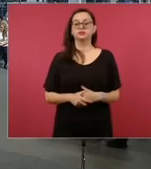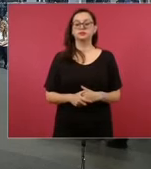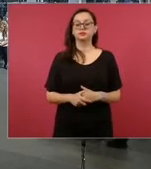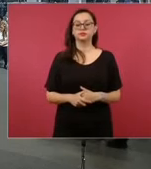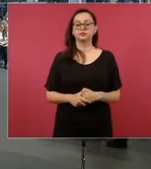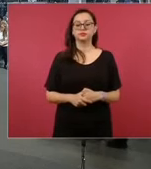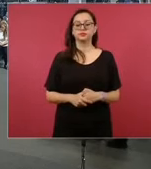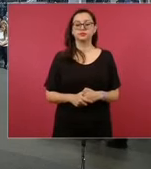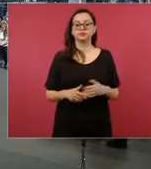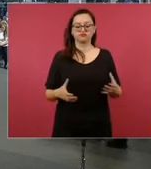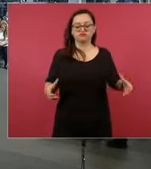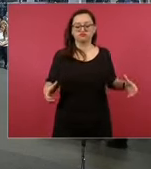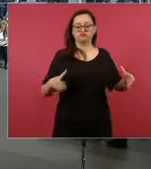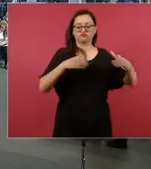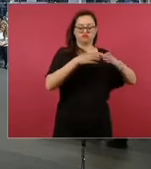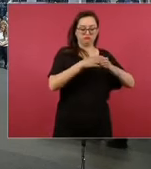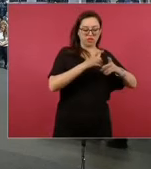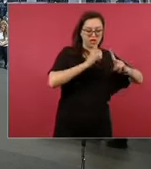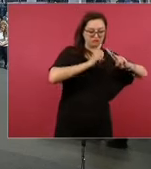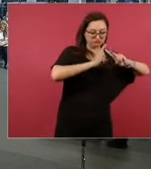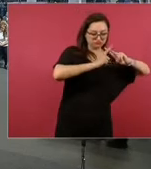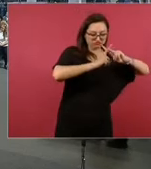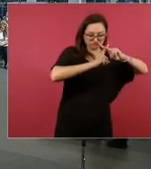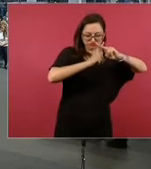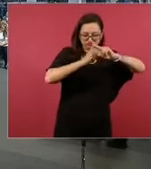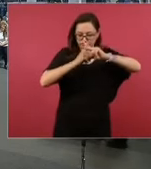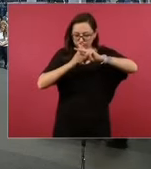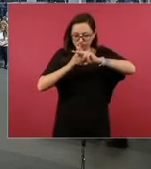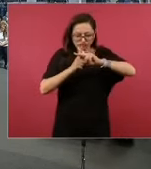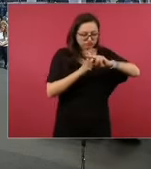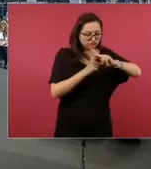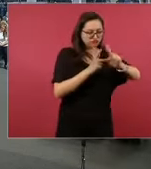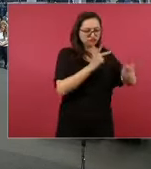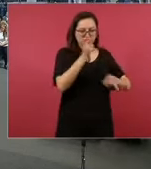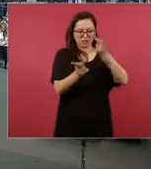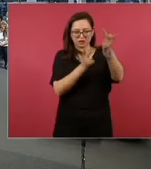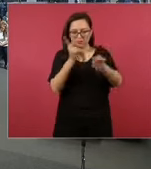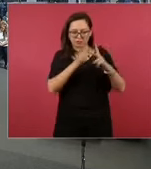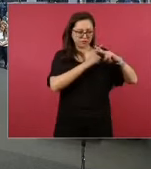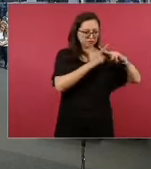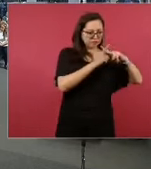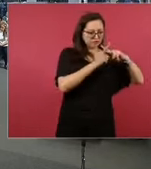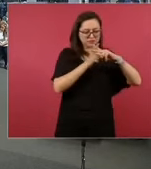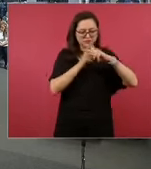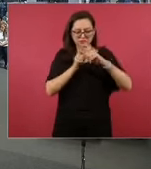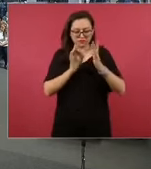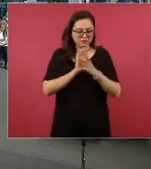diciendo que estaba pareja.